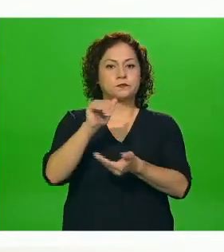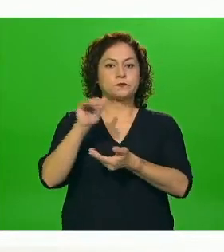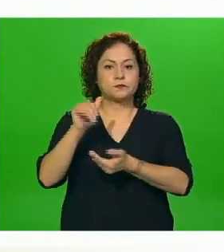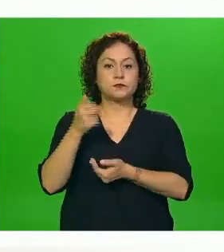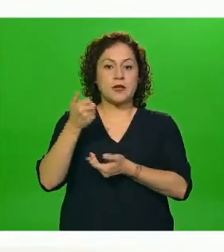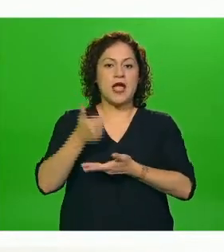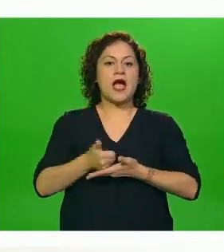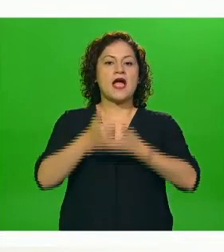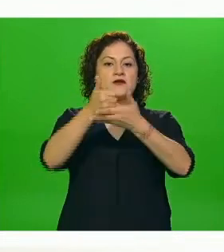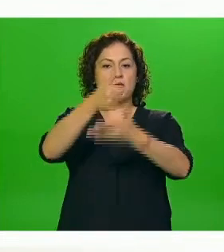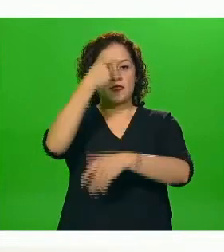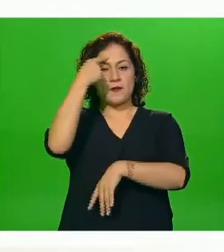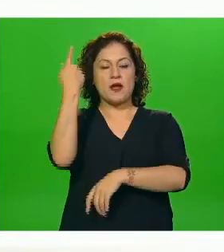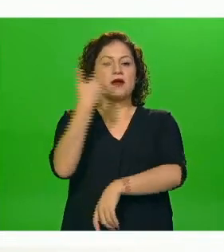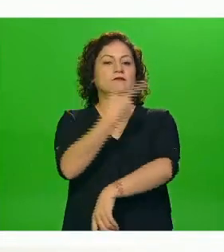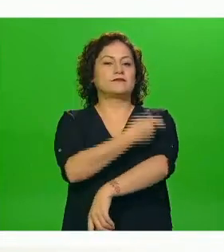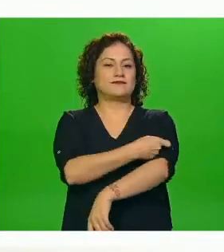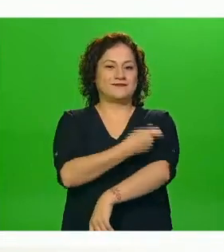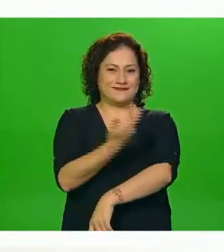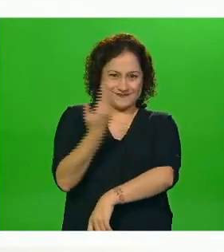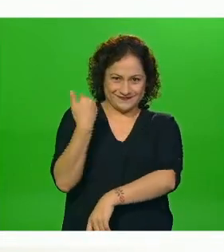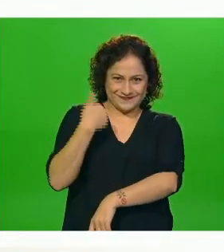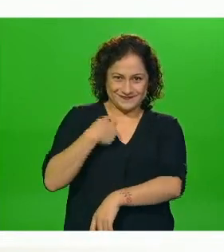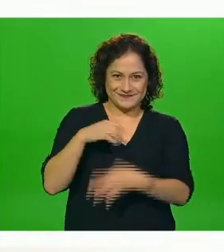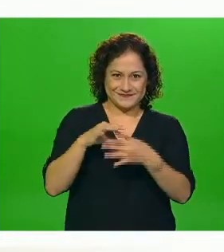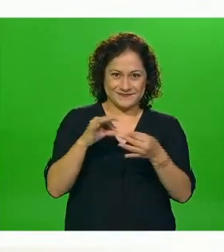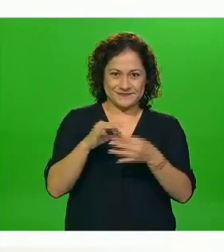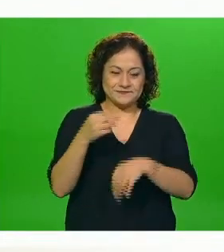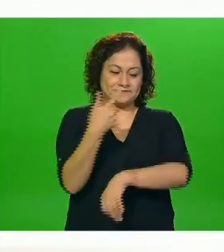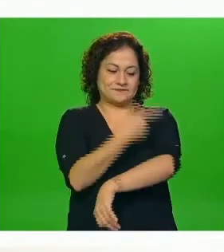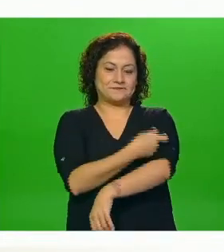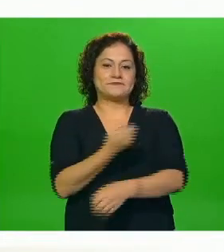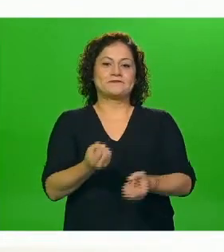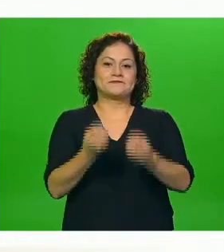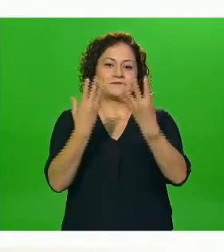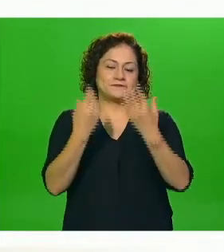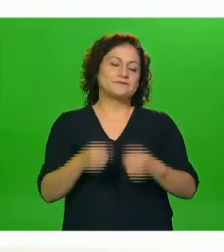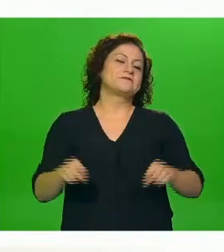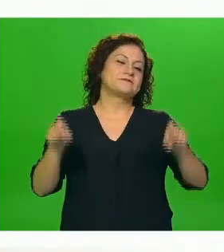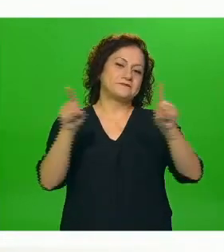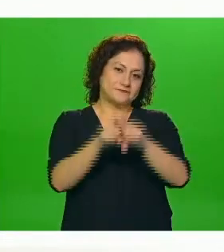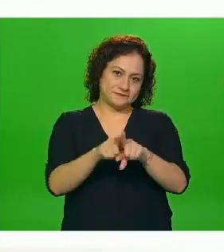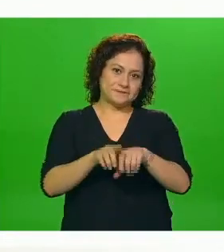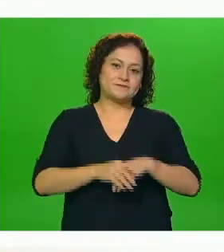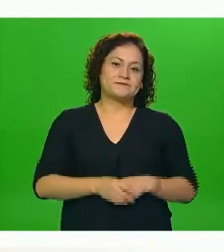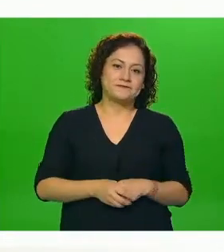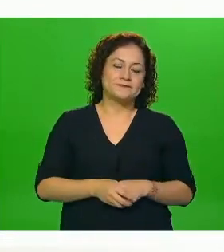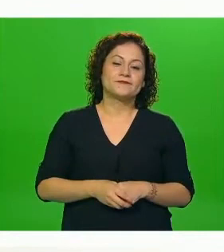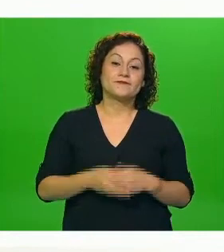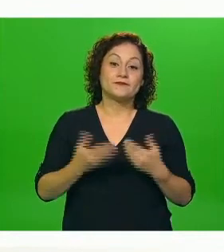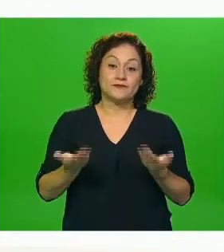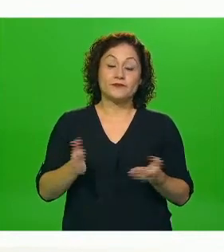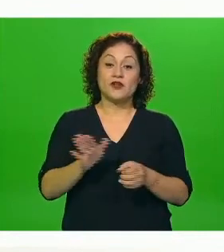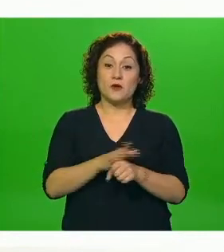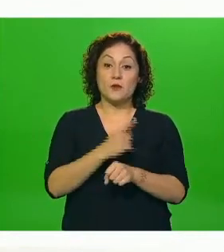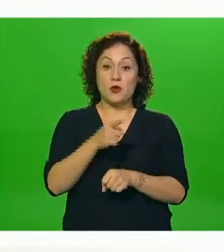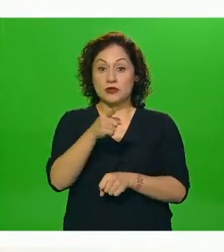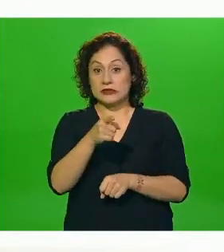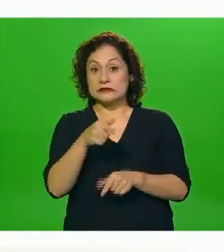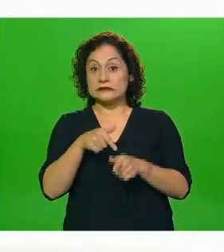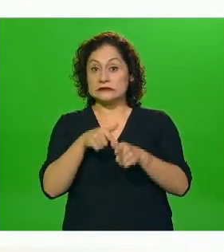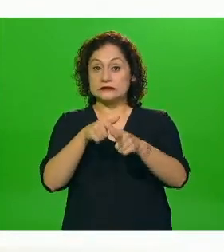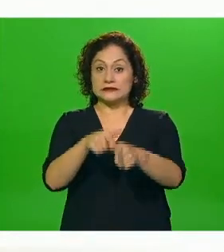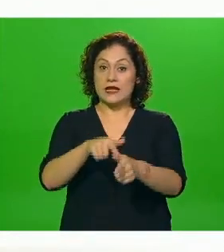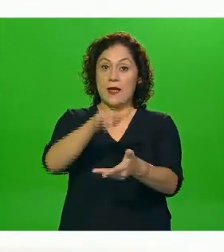realizar el avance que ustedes veían en diapositivas previas mientras exista y se mantenga la proveeduría de la vacuna